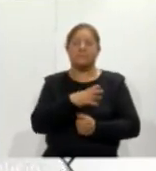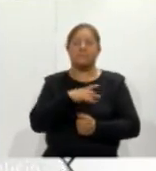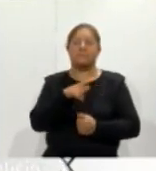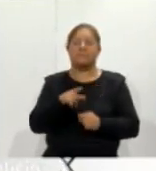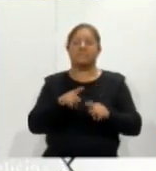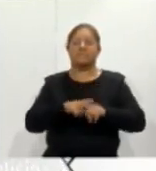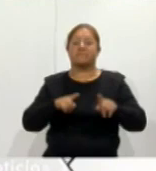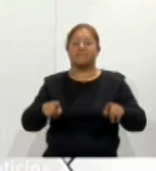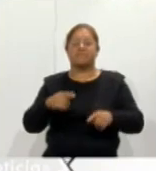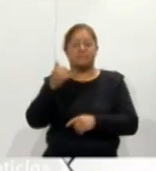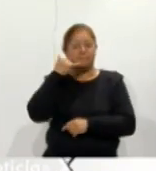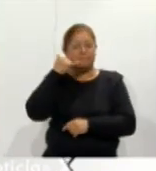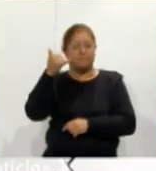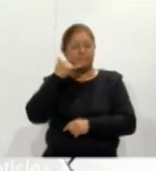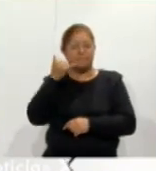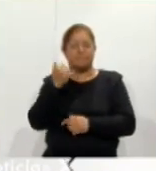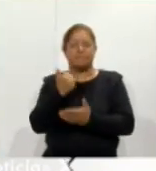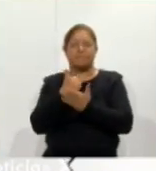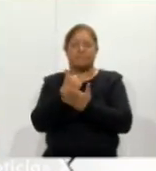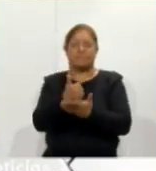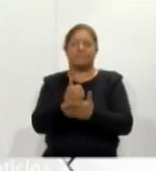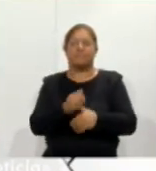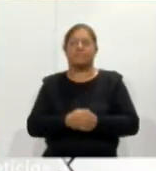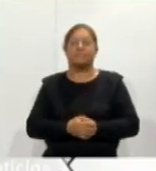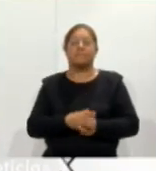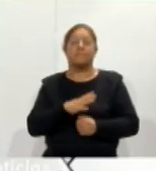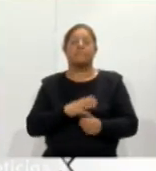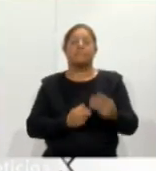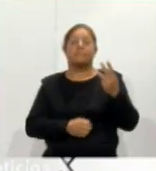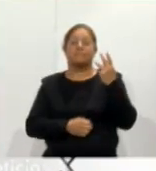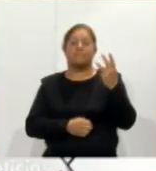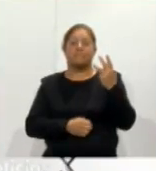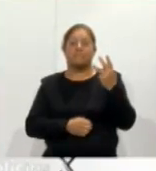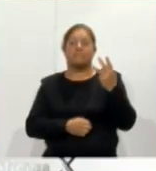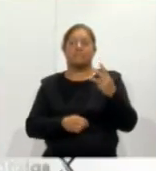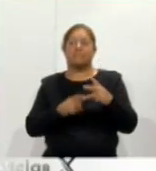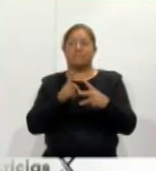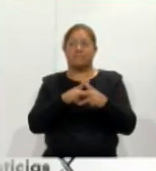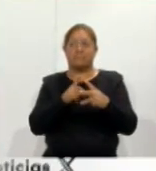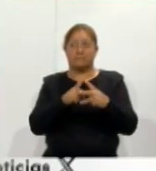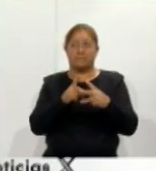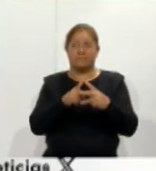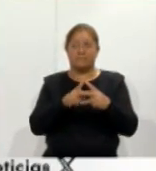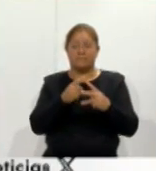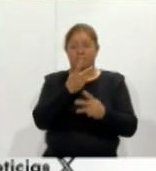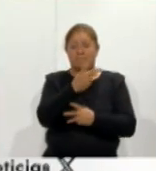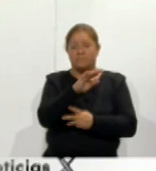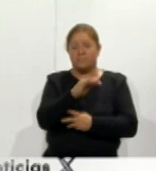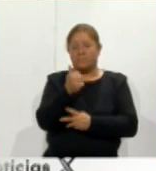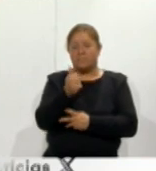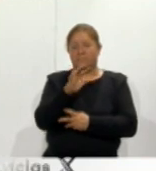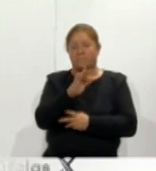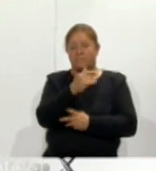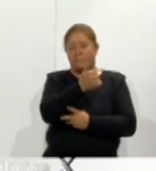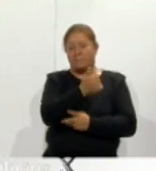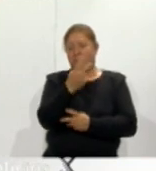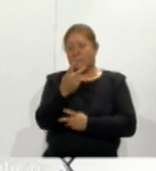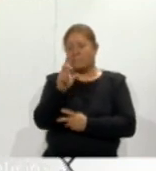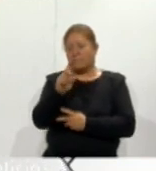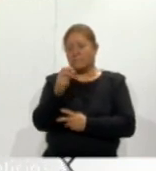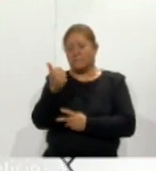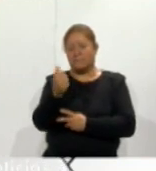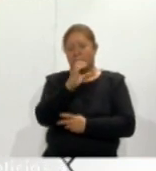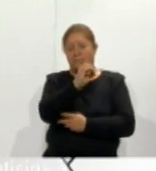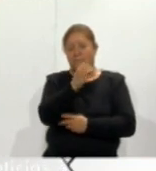diferentes líneas de auxilio. Tenemos tres líneas. Es el local, el 246-46, 236